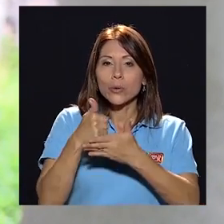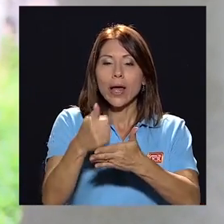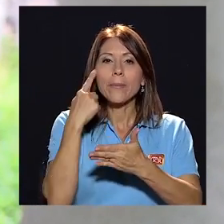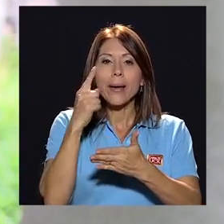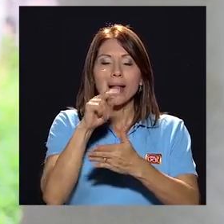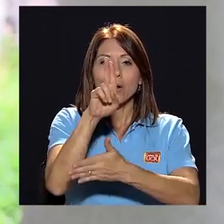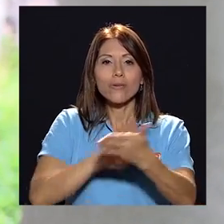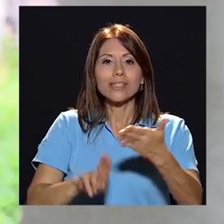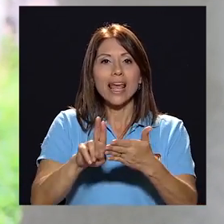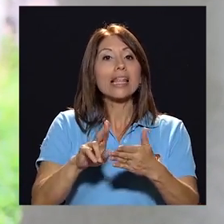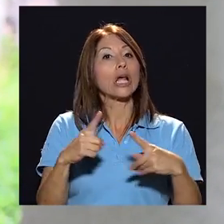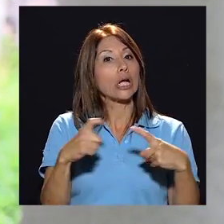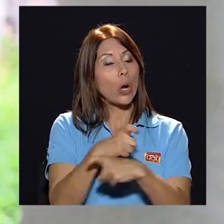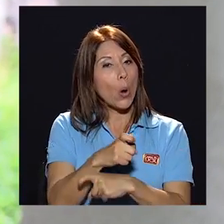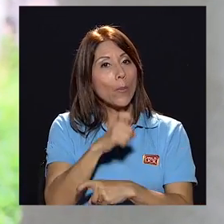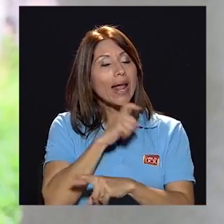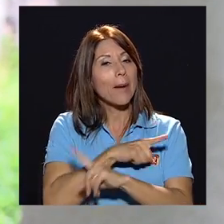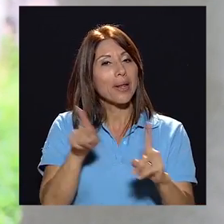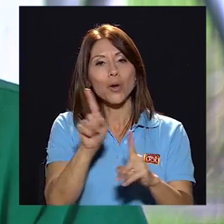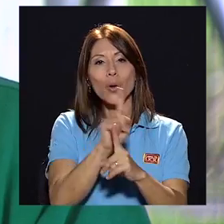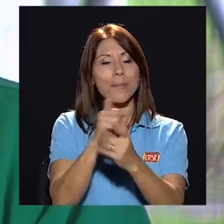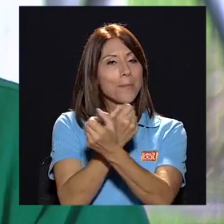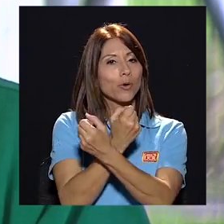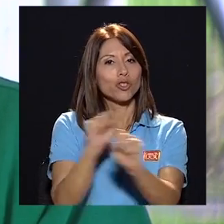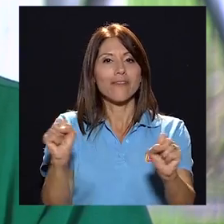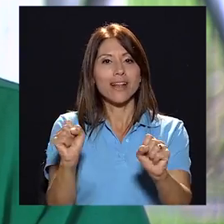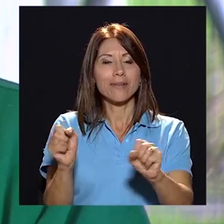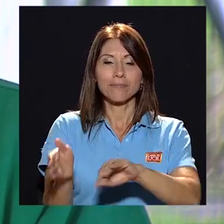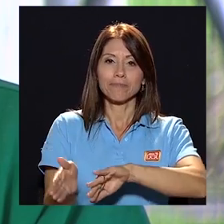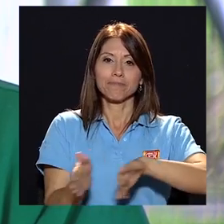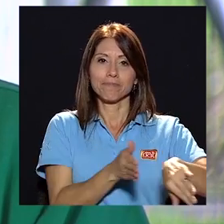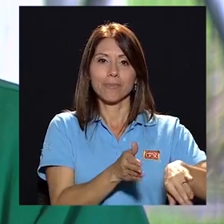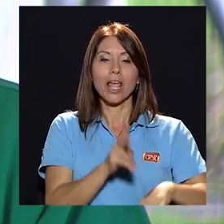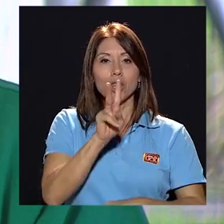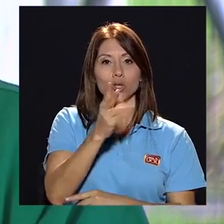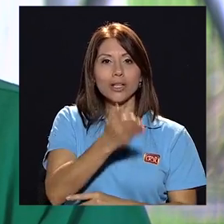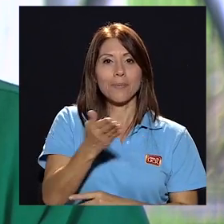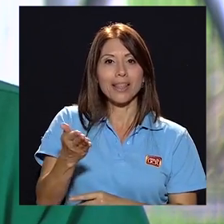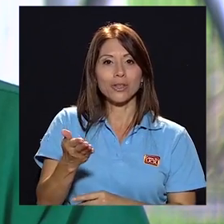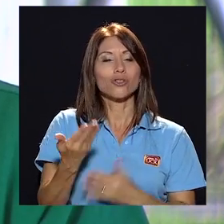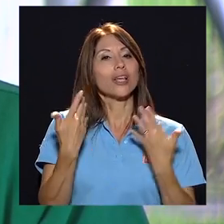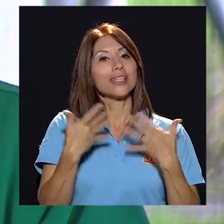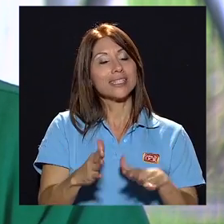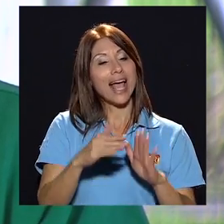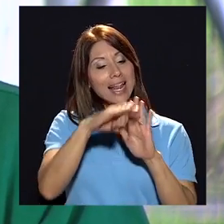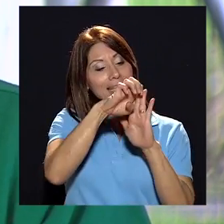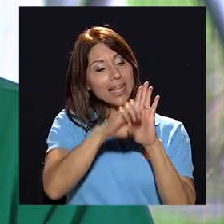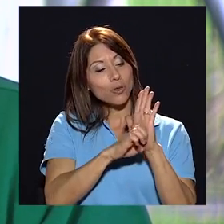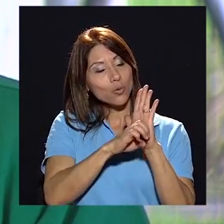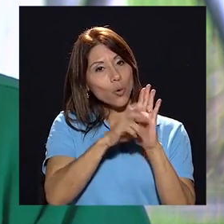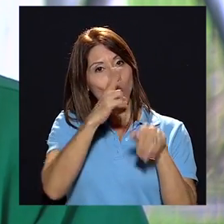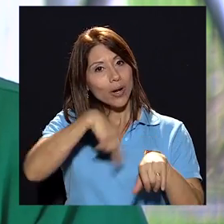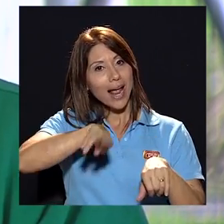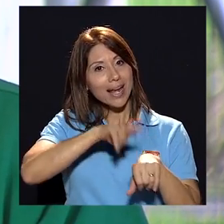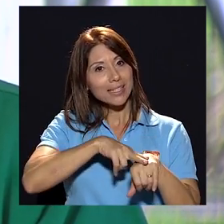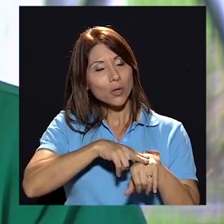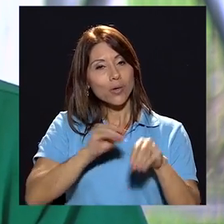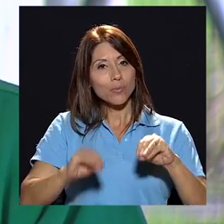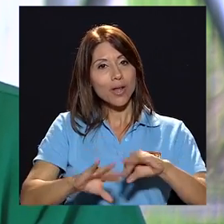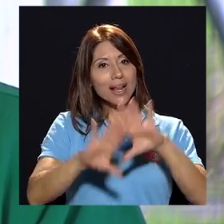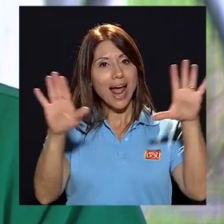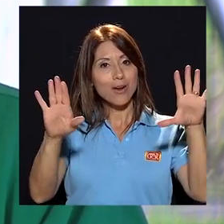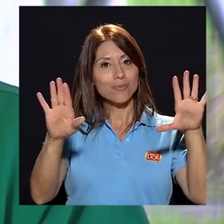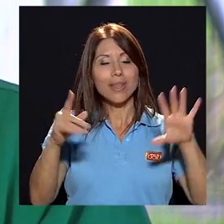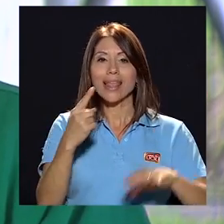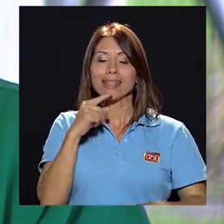y la tarea va a ser compleja pero no imposible si aquí hay dos elementos no podemos escapar que el estatuto orgánico es muy claro y es el que nos niega el derecho a los